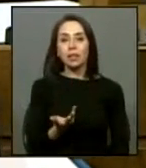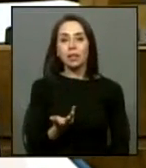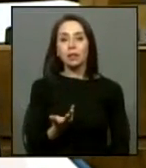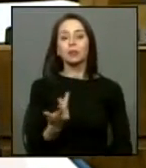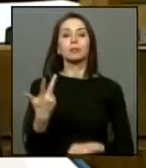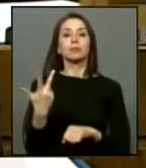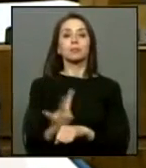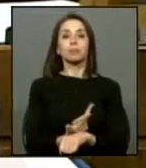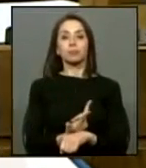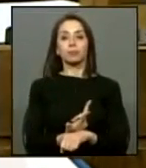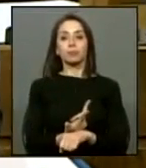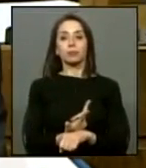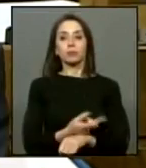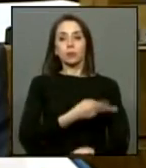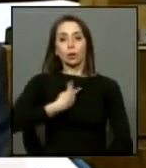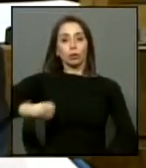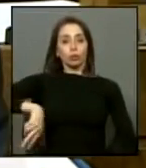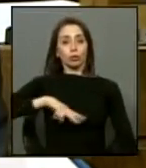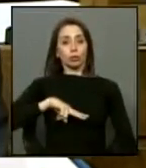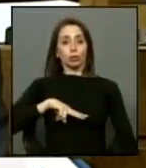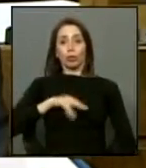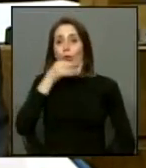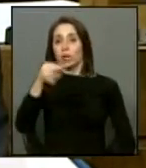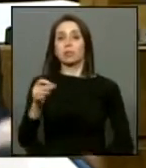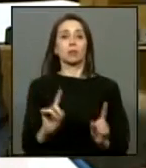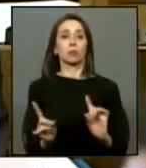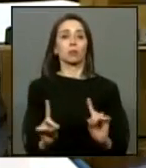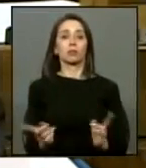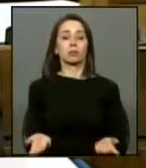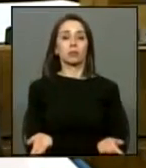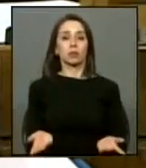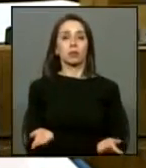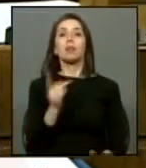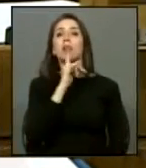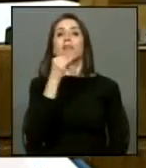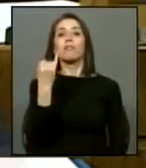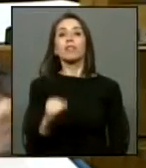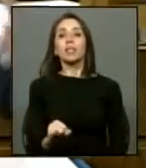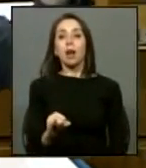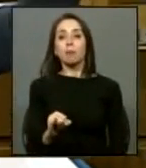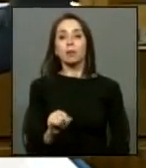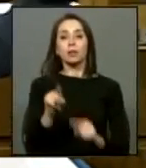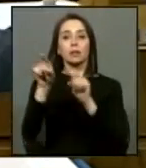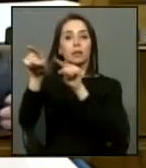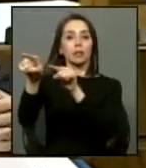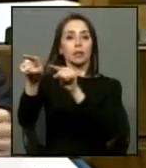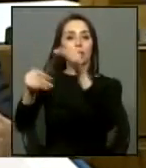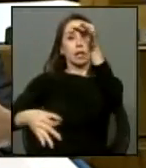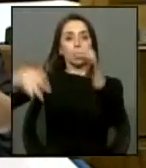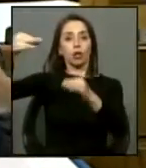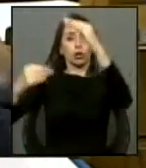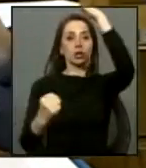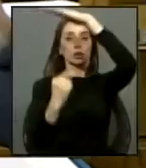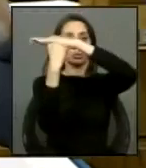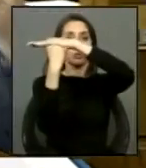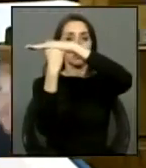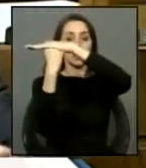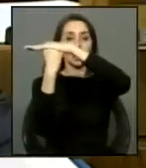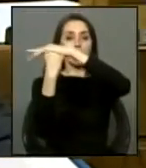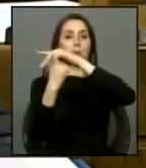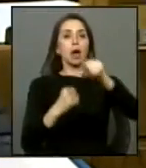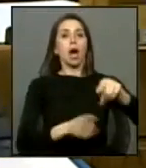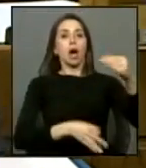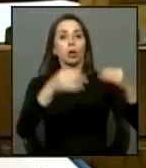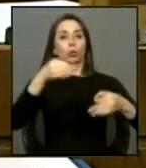desgraciadamente no nos corresponde a nosotros decirlo y finalmente tiene que ser en una corte suprema o en la